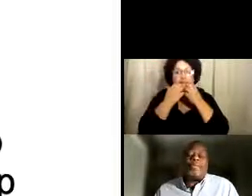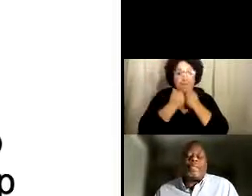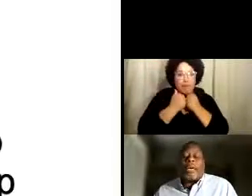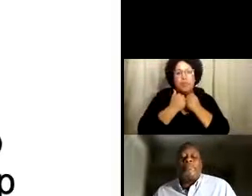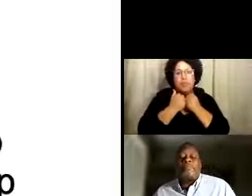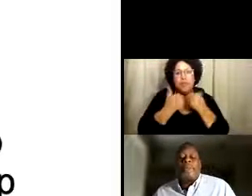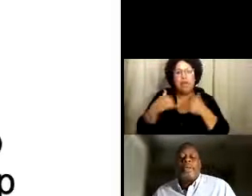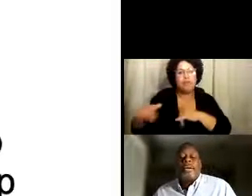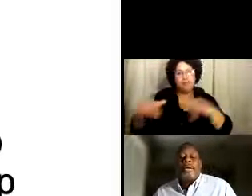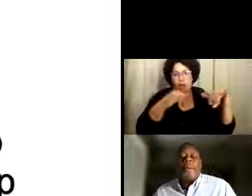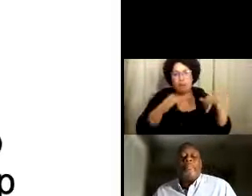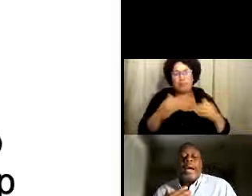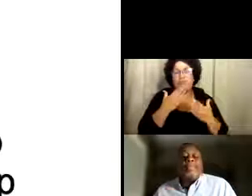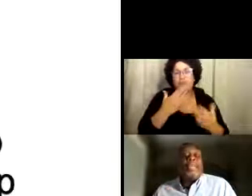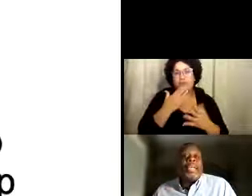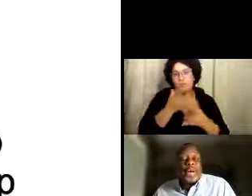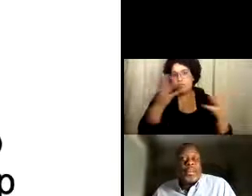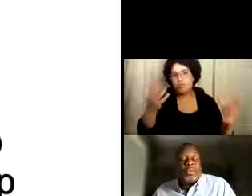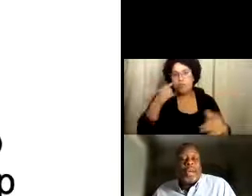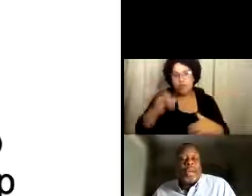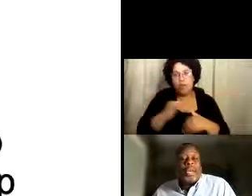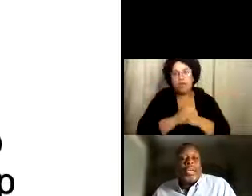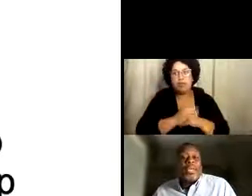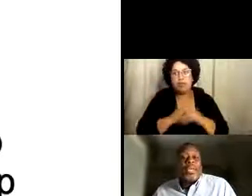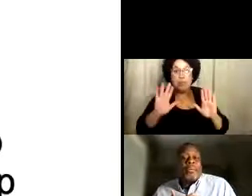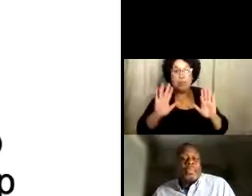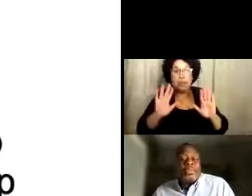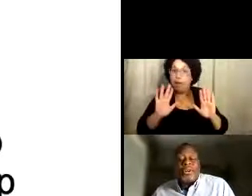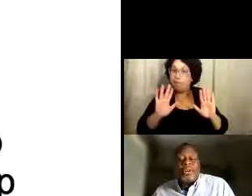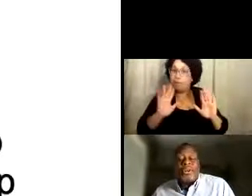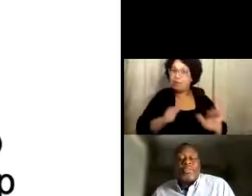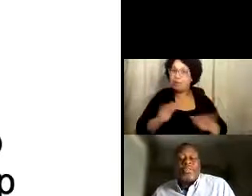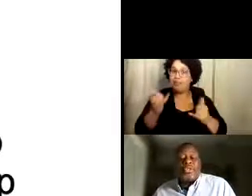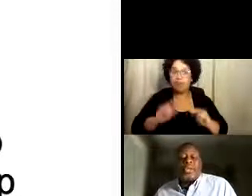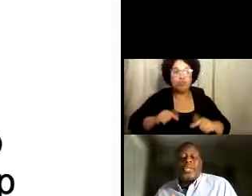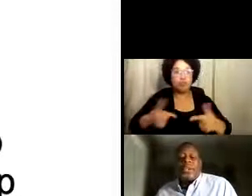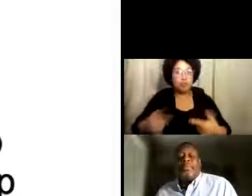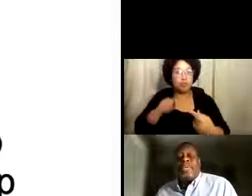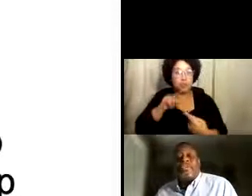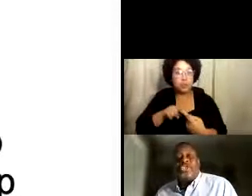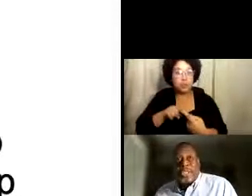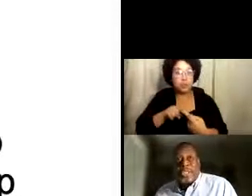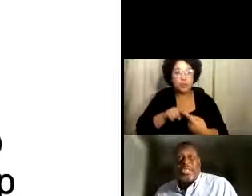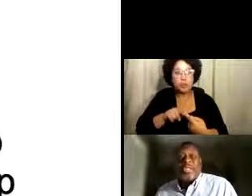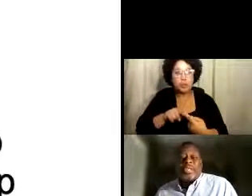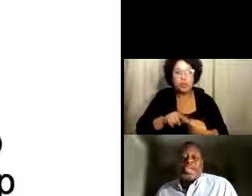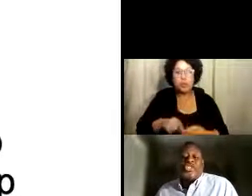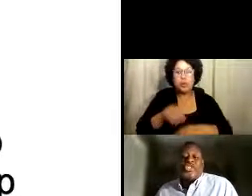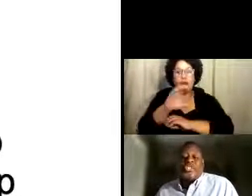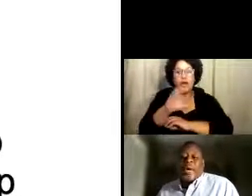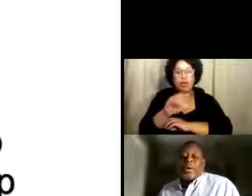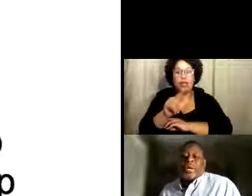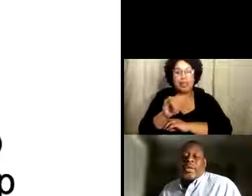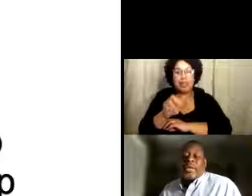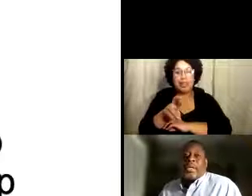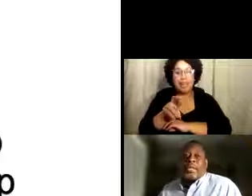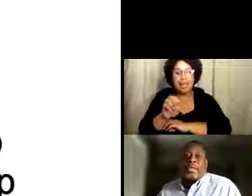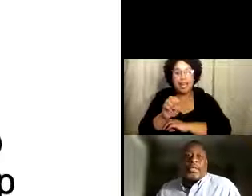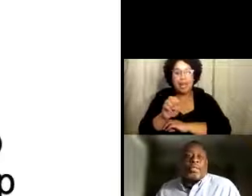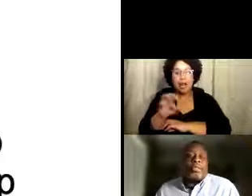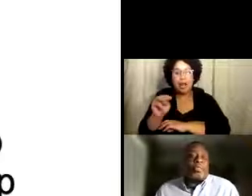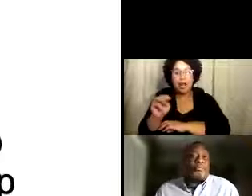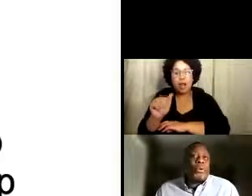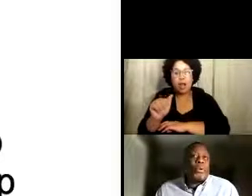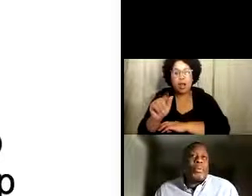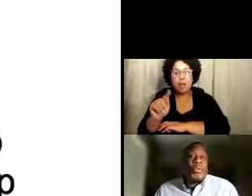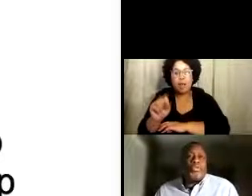de parte de nosotros y todos los residentes a quien ustedes sirven. Así que muchas gracias. Ahora voy a darle atención a Claire